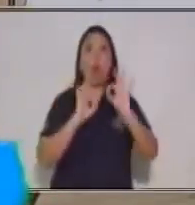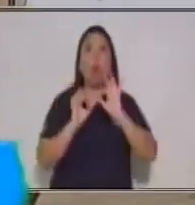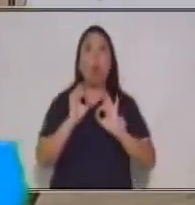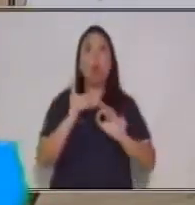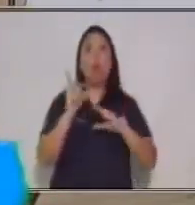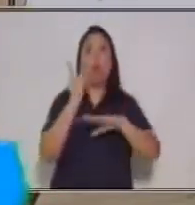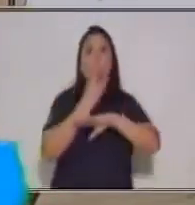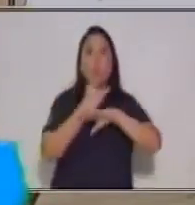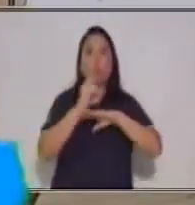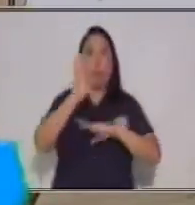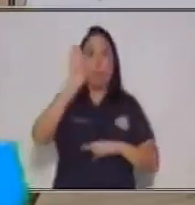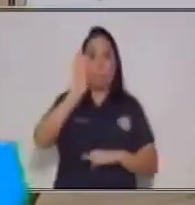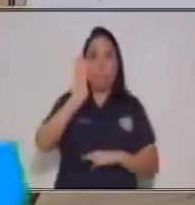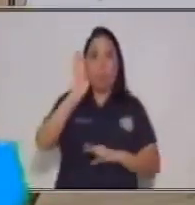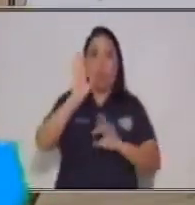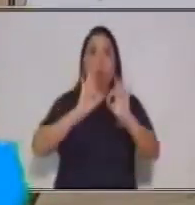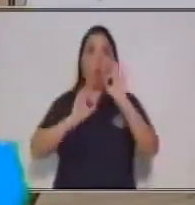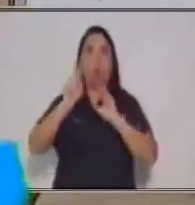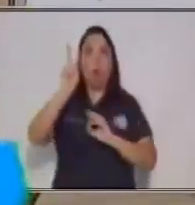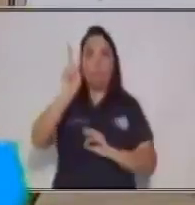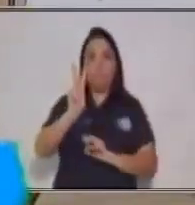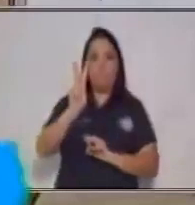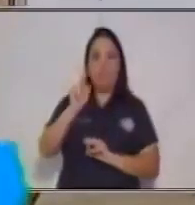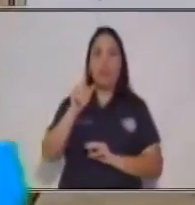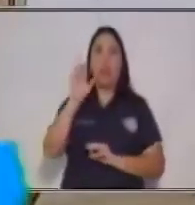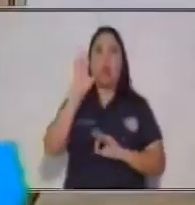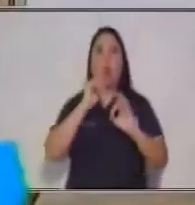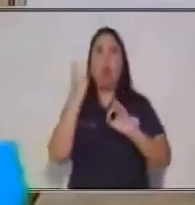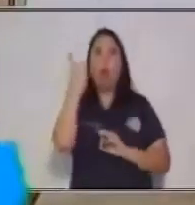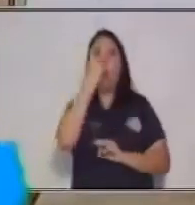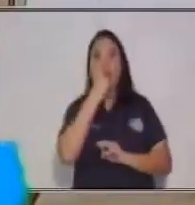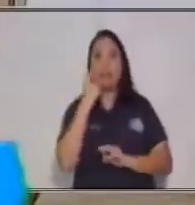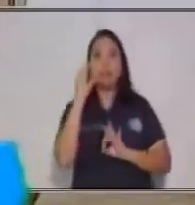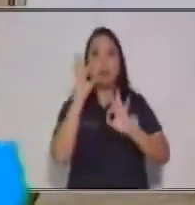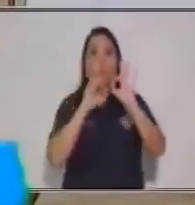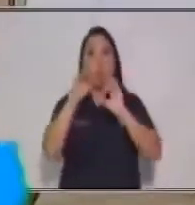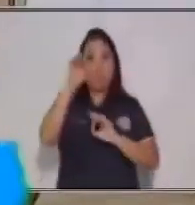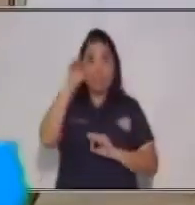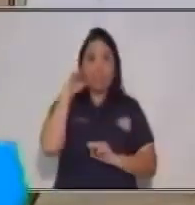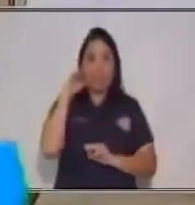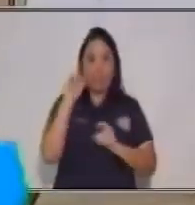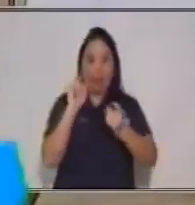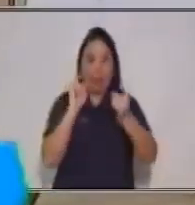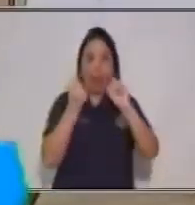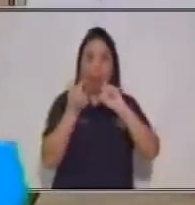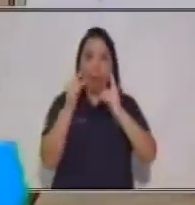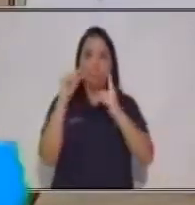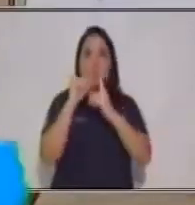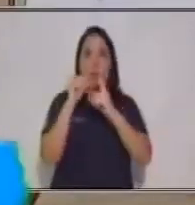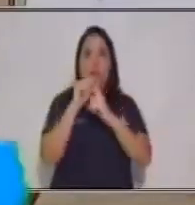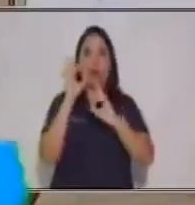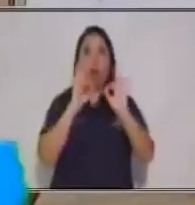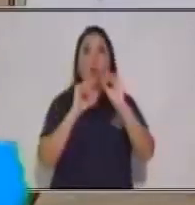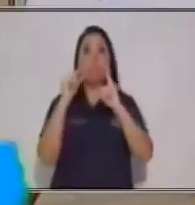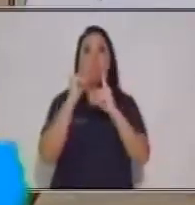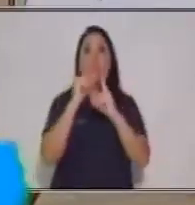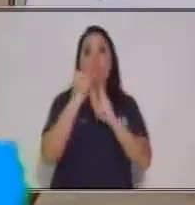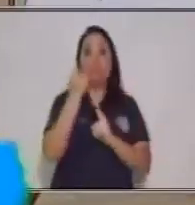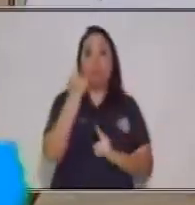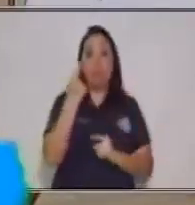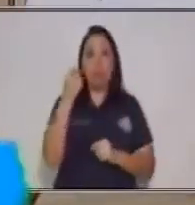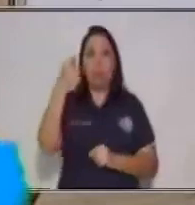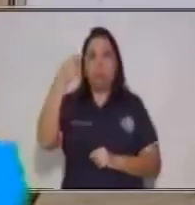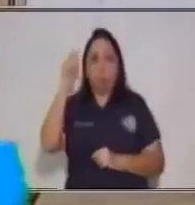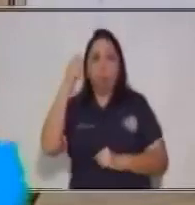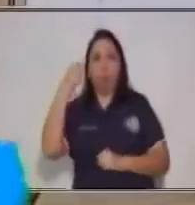V, si fuera con C, S o Z, si alguna palabra nos olvidamos de colocarle la tilde, corregir la